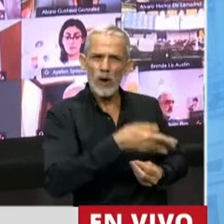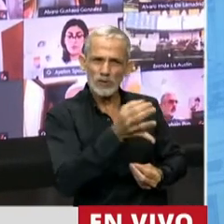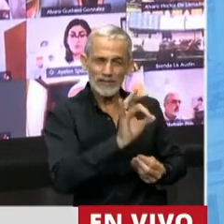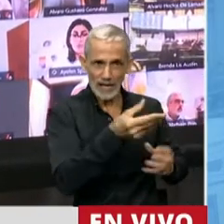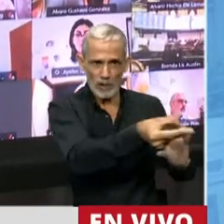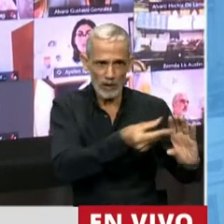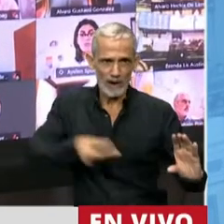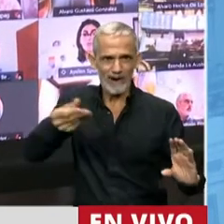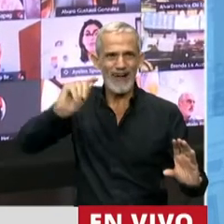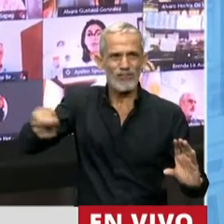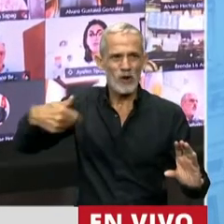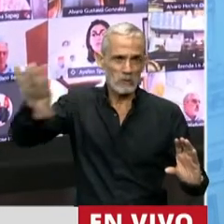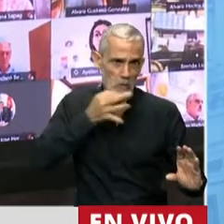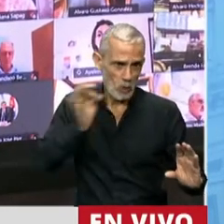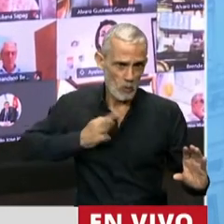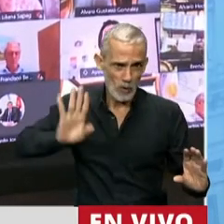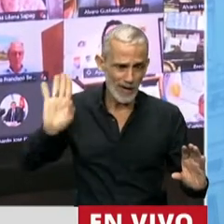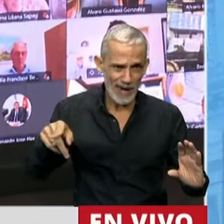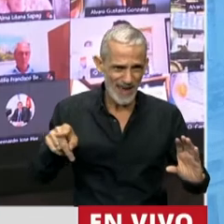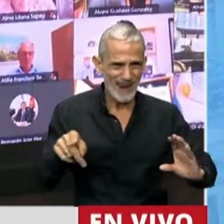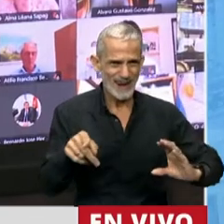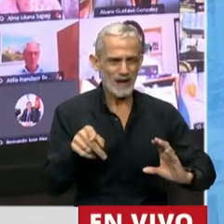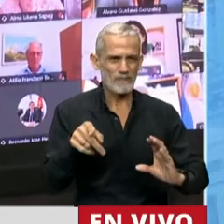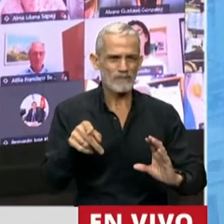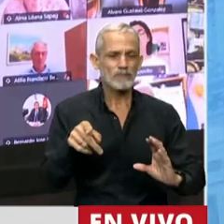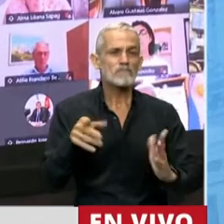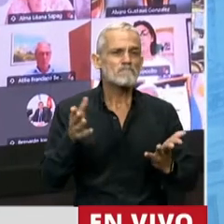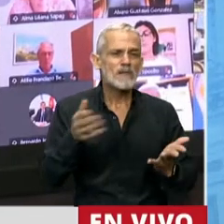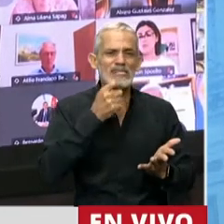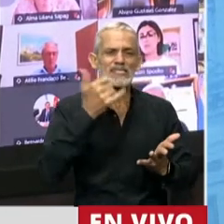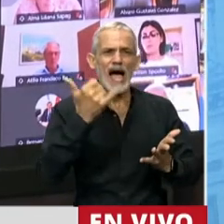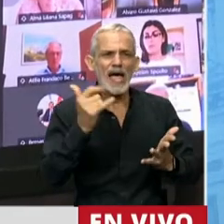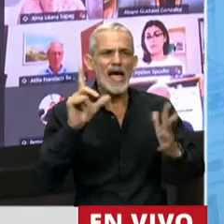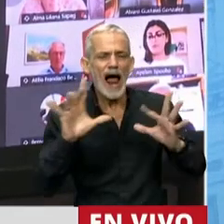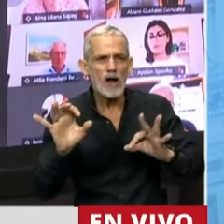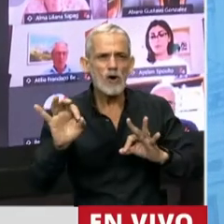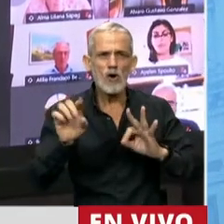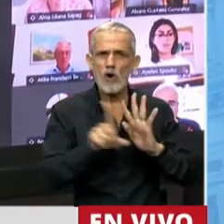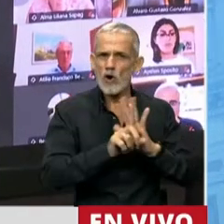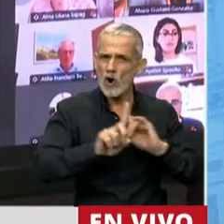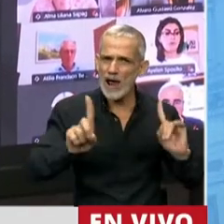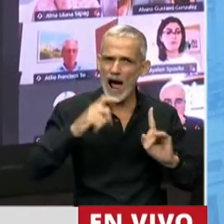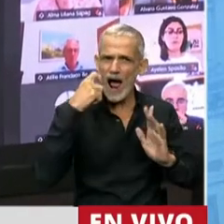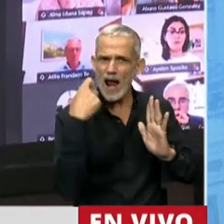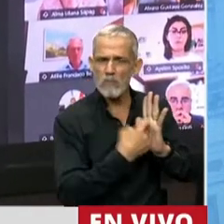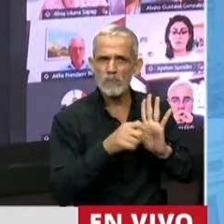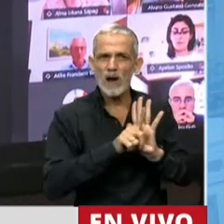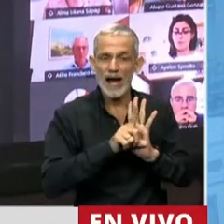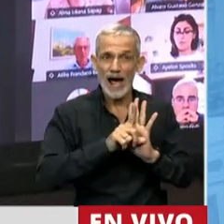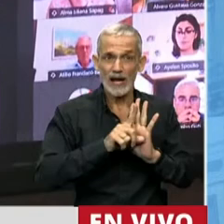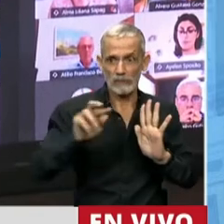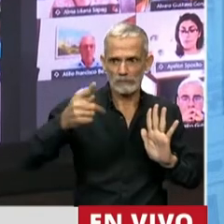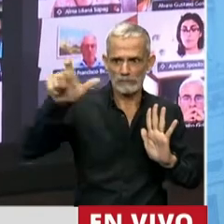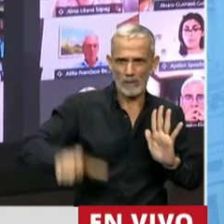supuesto, está que si se hubiera cometido algún tipo de acto ilícito por parte de